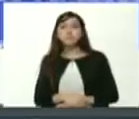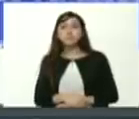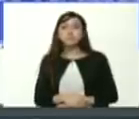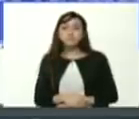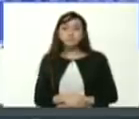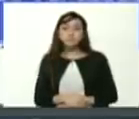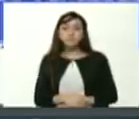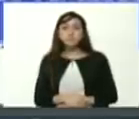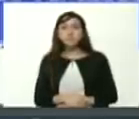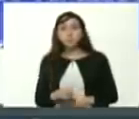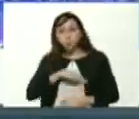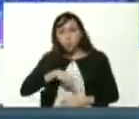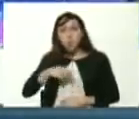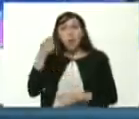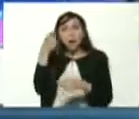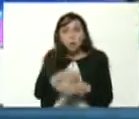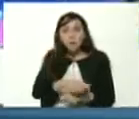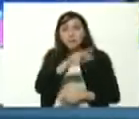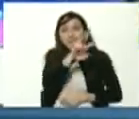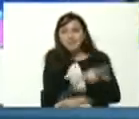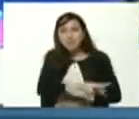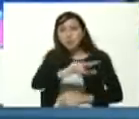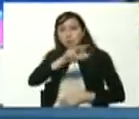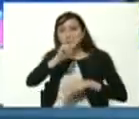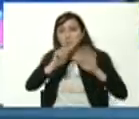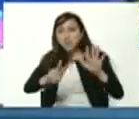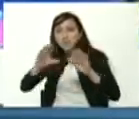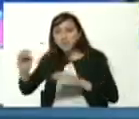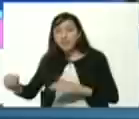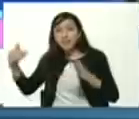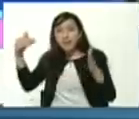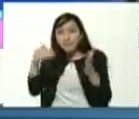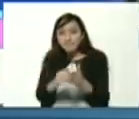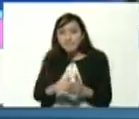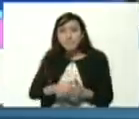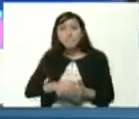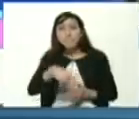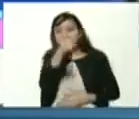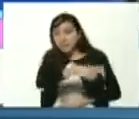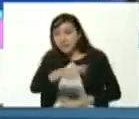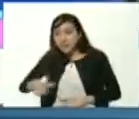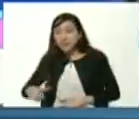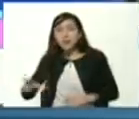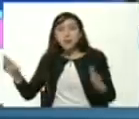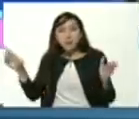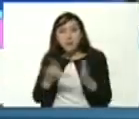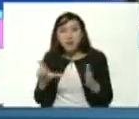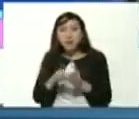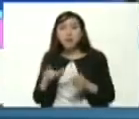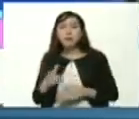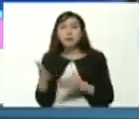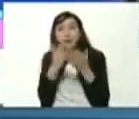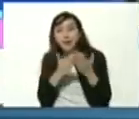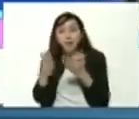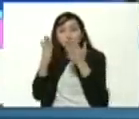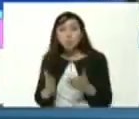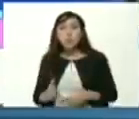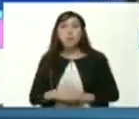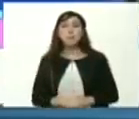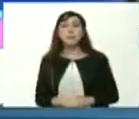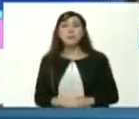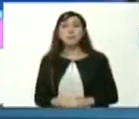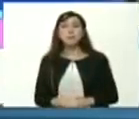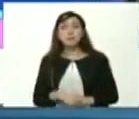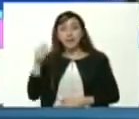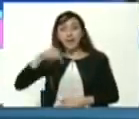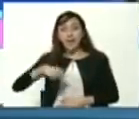vamos a graduar 370 mil nuevos bachilleres y los bachilleres que se gradúan